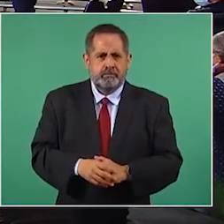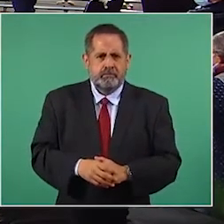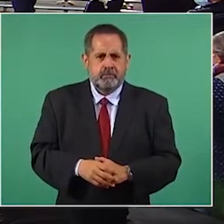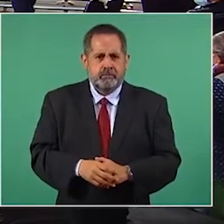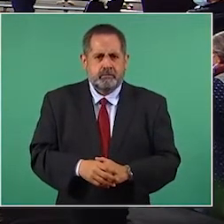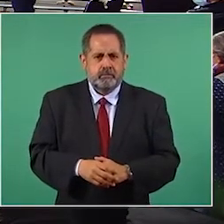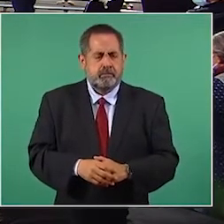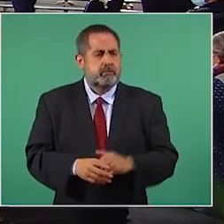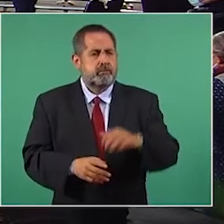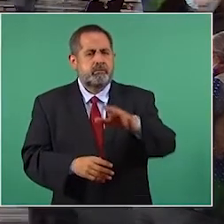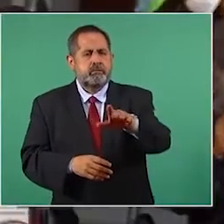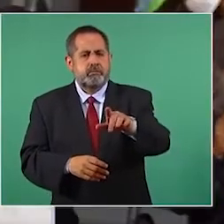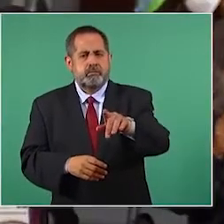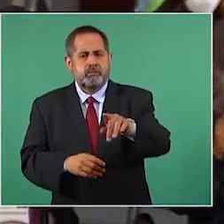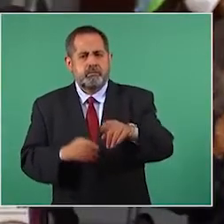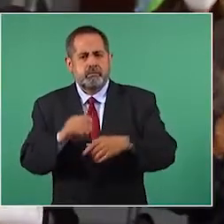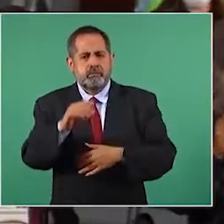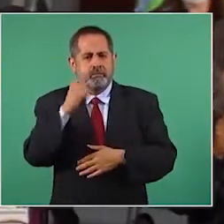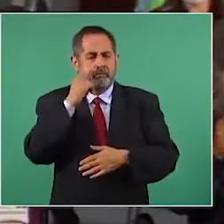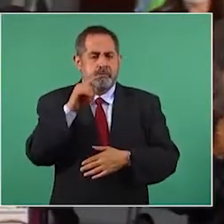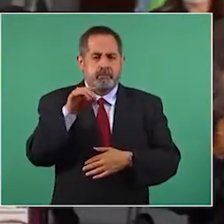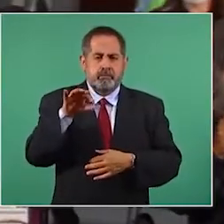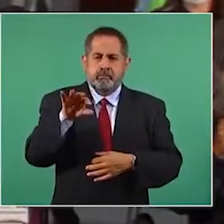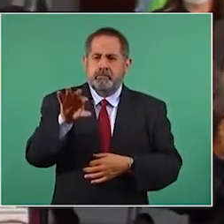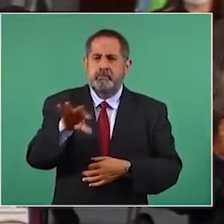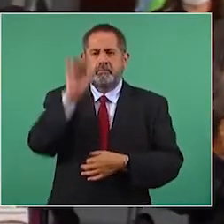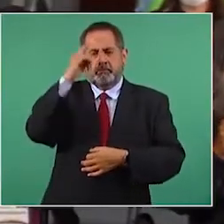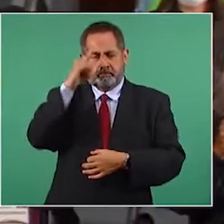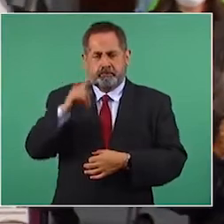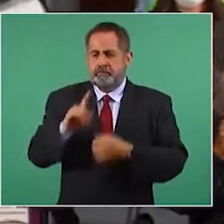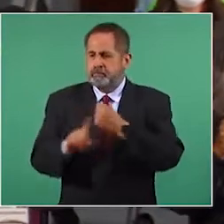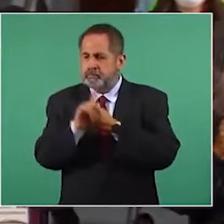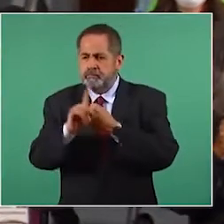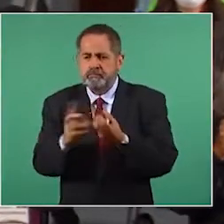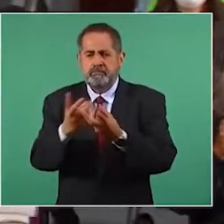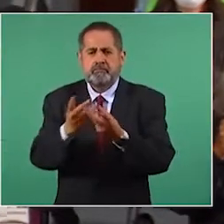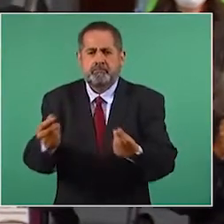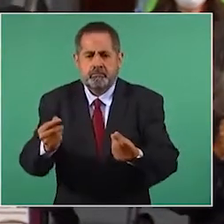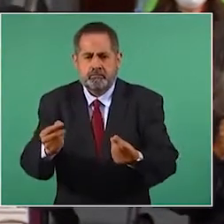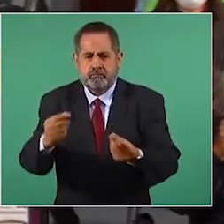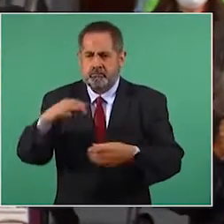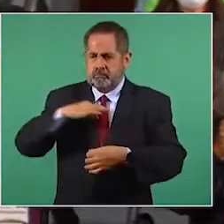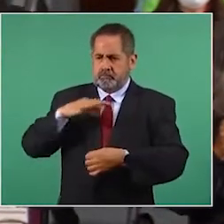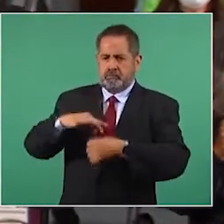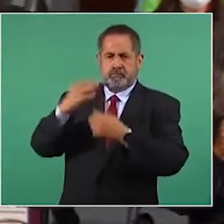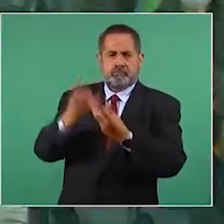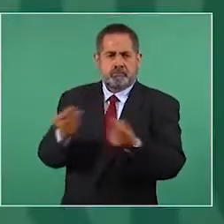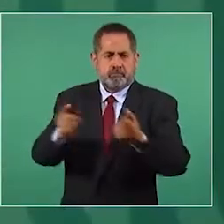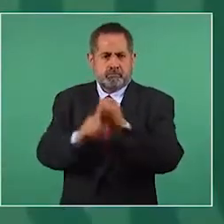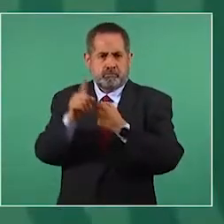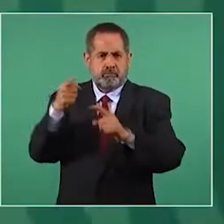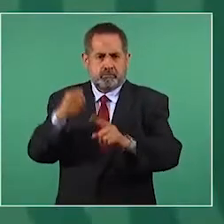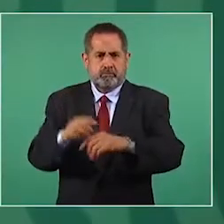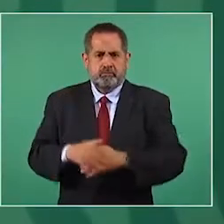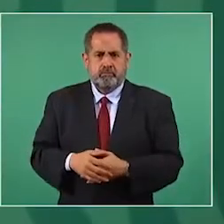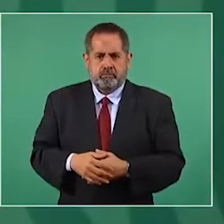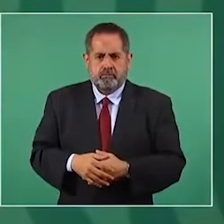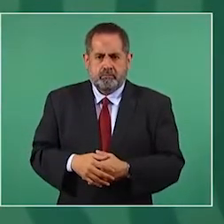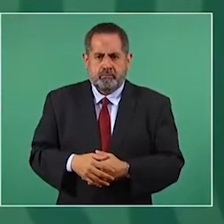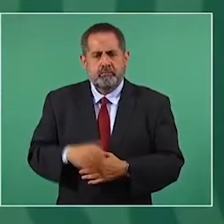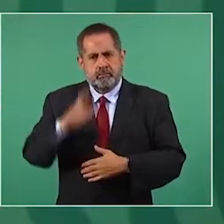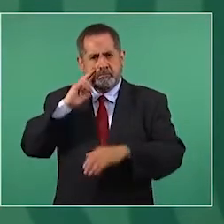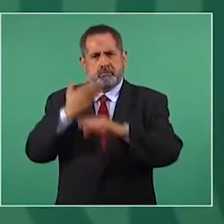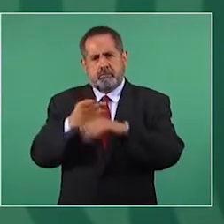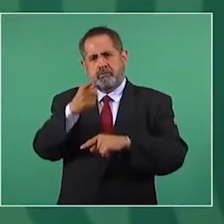Mi argumento es que usted lo elige para resolver los problemas del país, uno de los principales problemas del país es la violencia. No, no. Y estamos… Ya es su